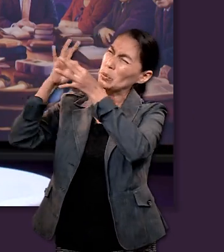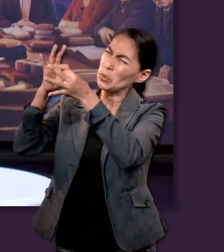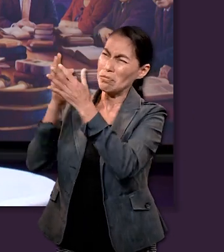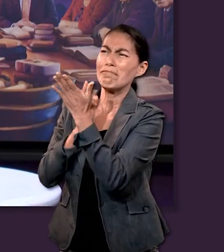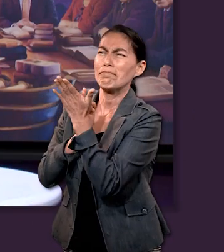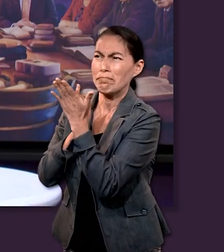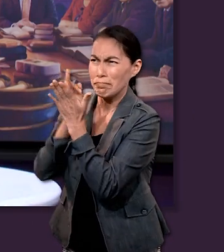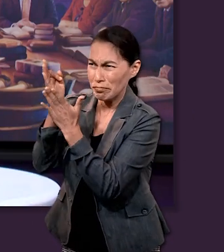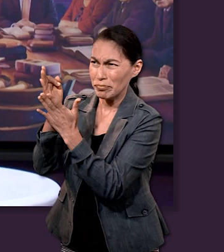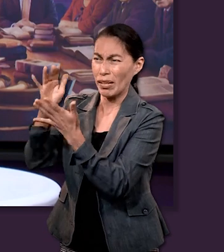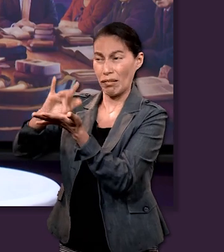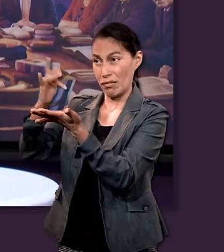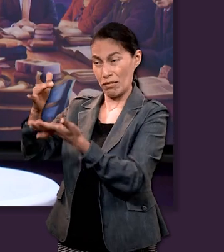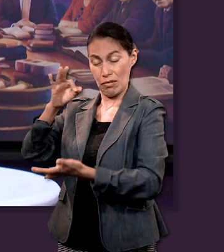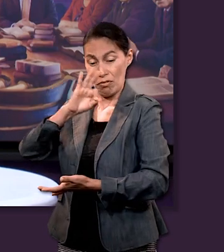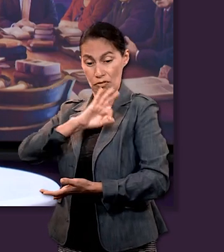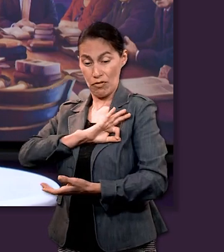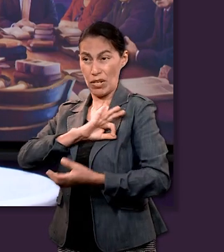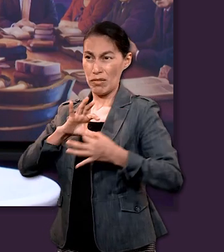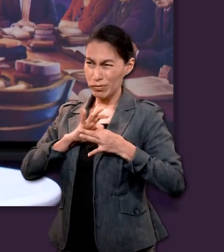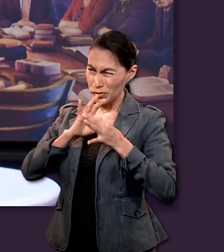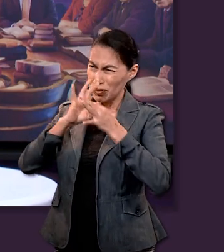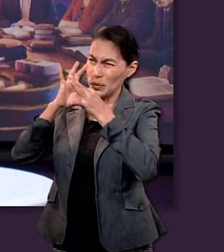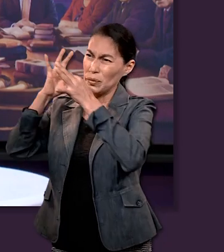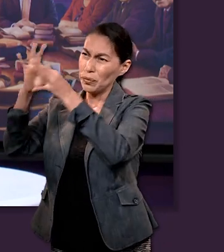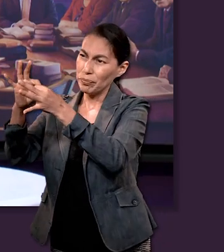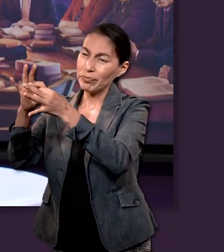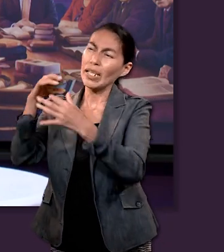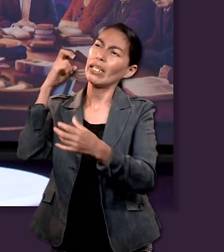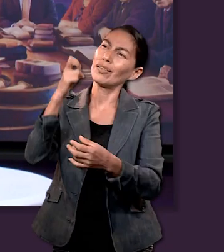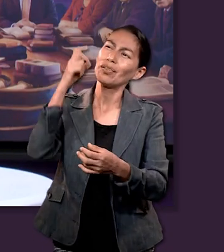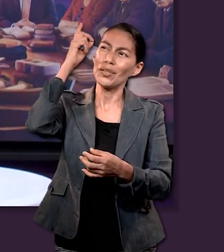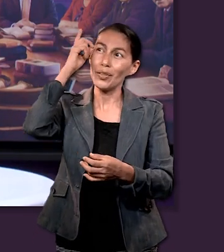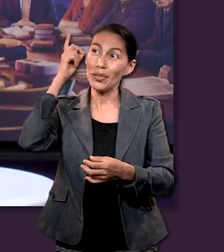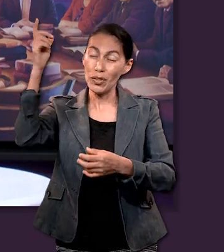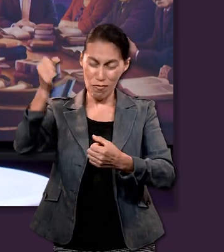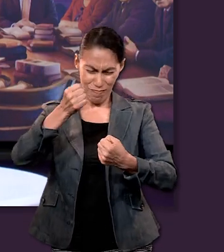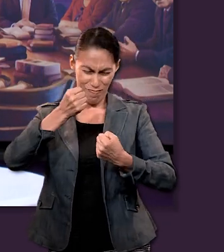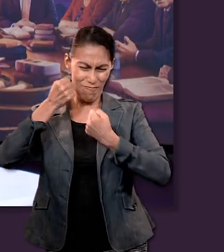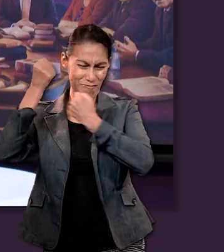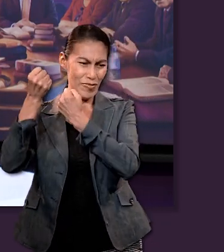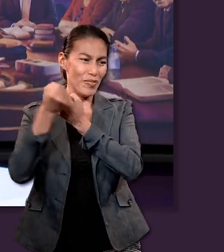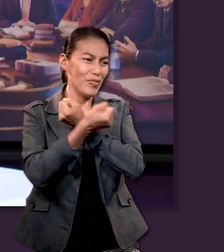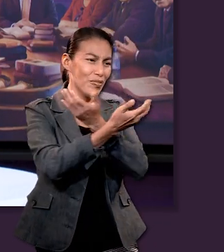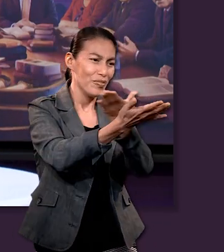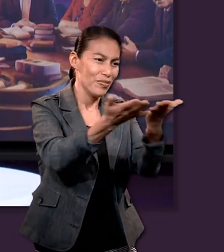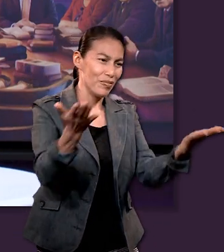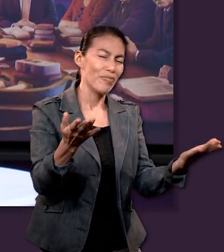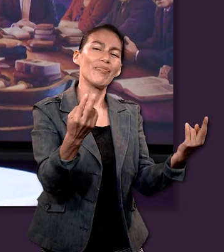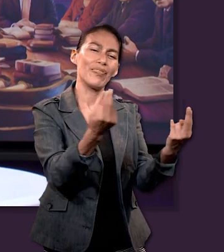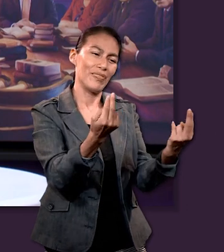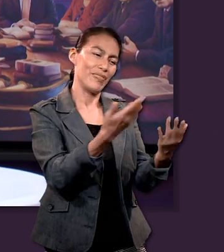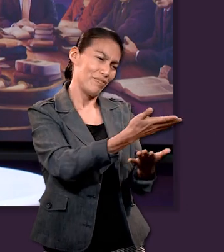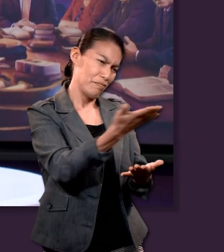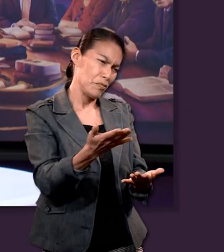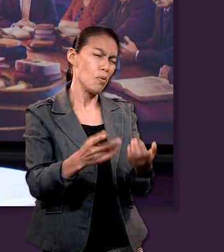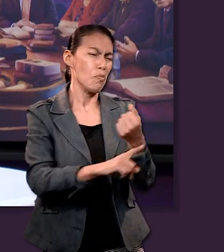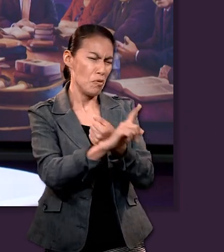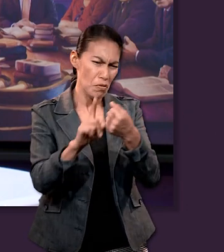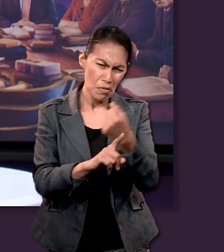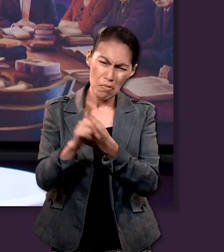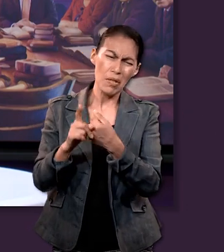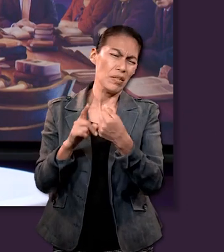fuerza que necesitan para enfrentar esa situación de abandono esa situación de tristeza que en muchas